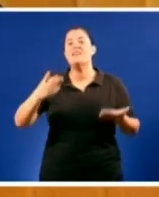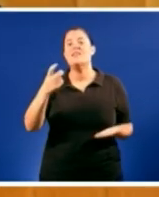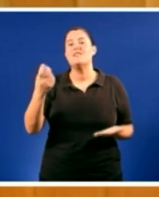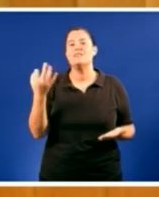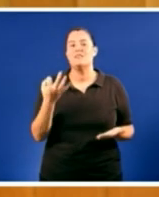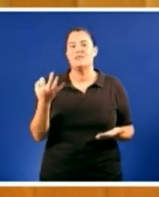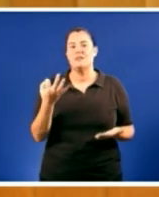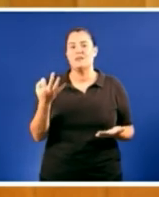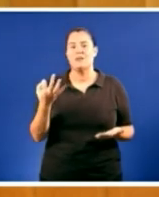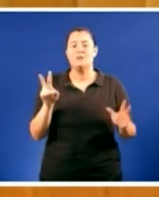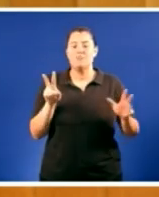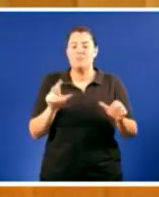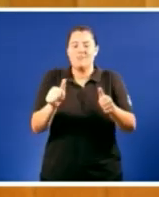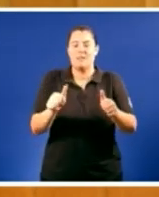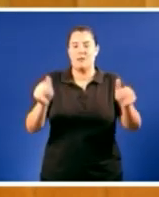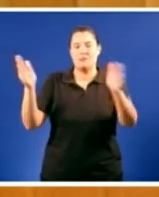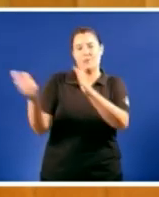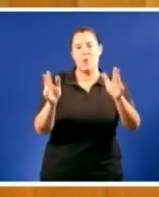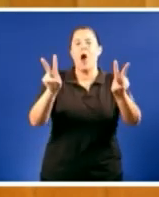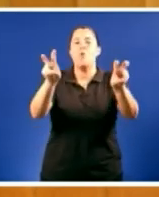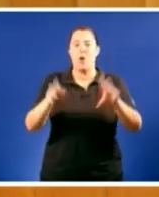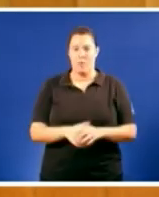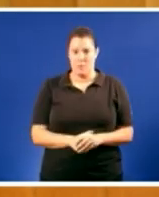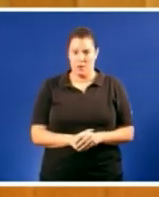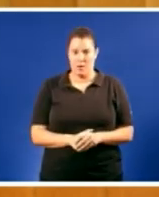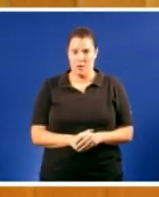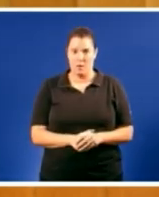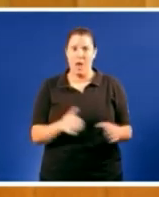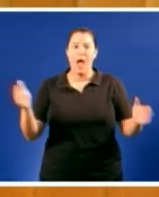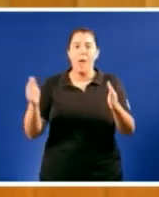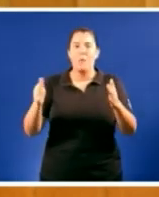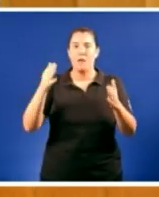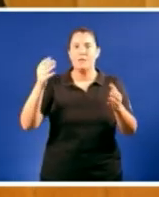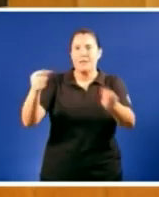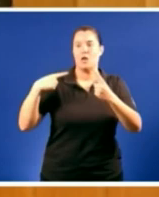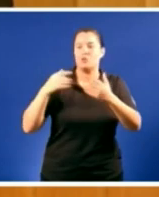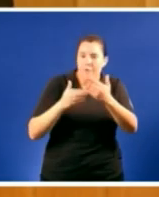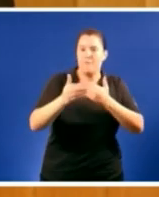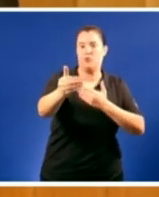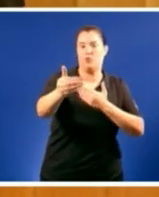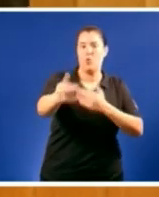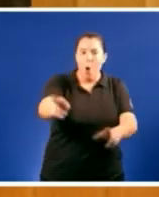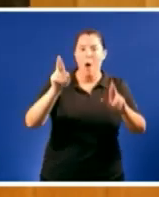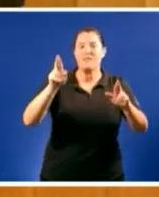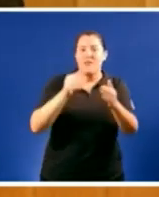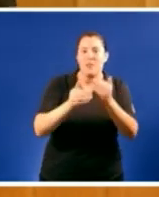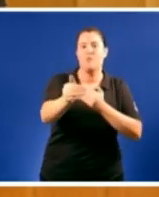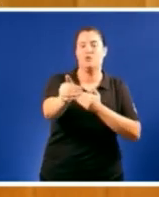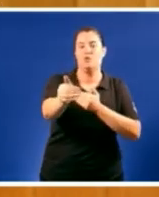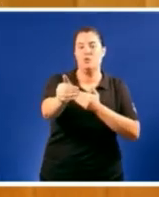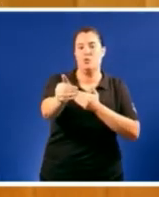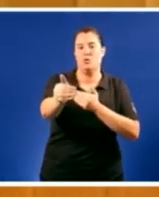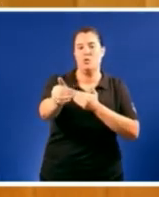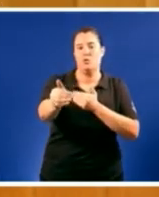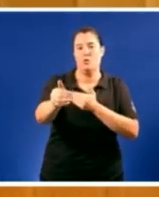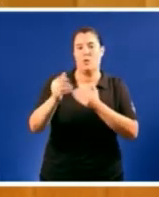un tempo novo un tempo que proporcione un horizonte unha esperanza de futuro o pobo